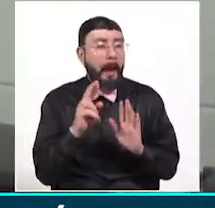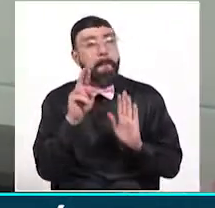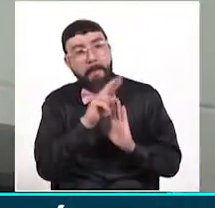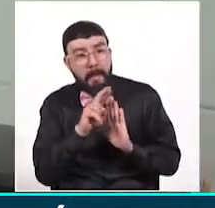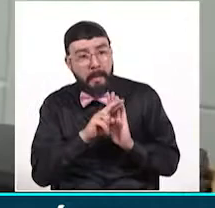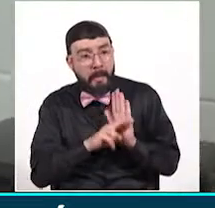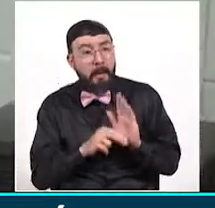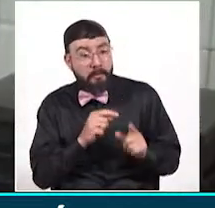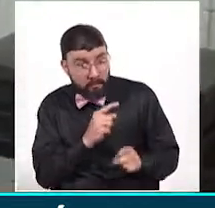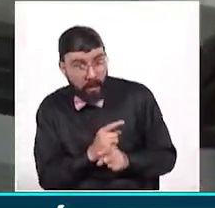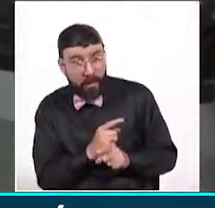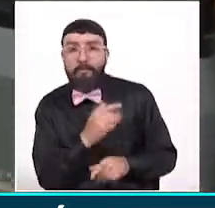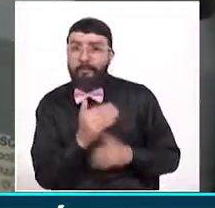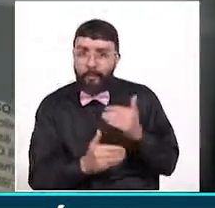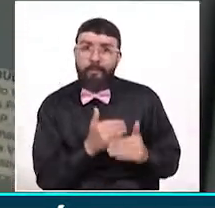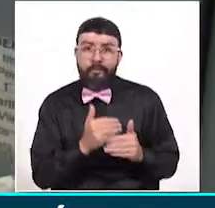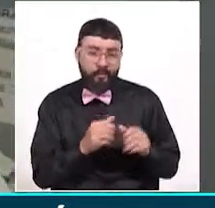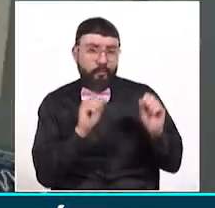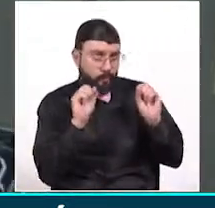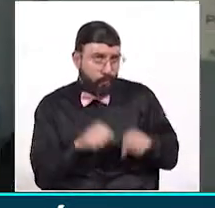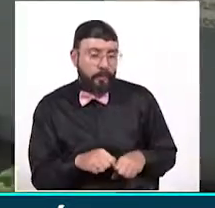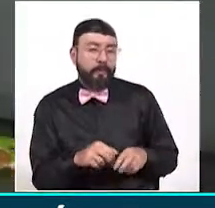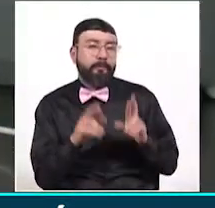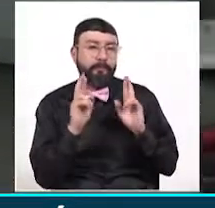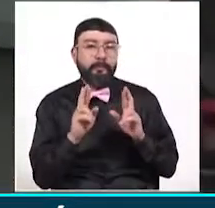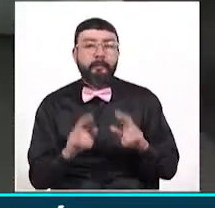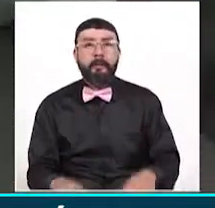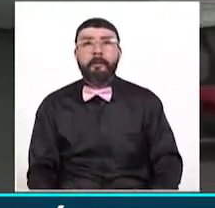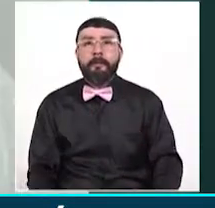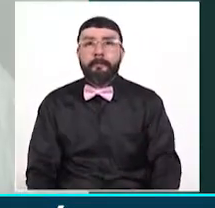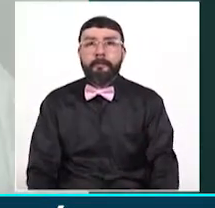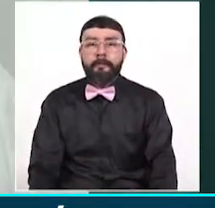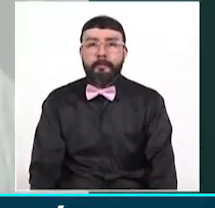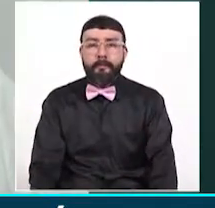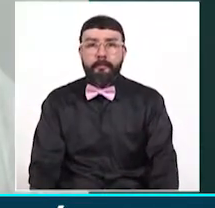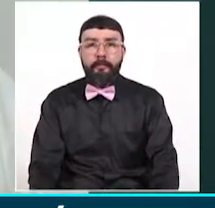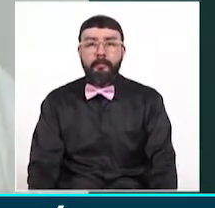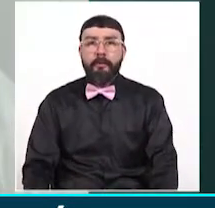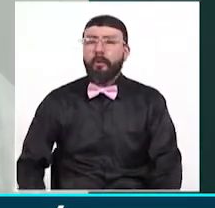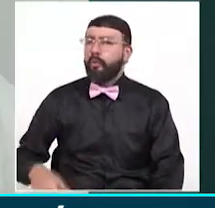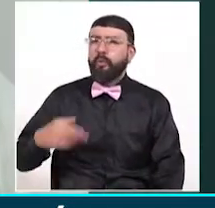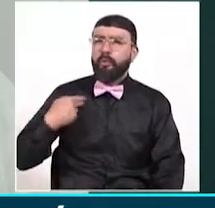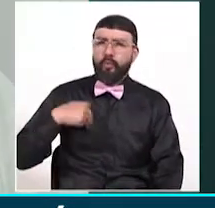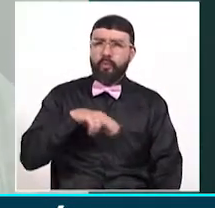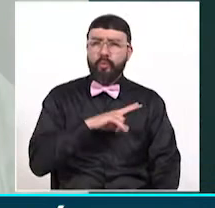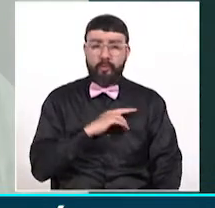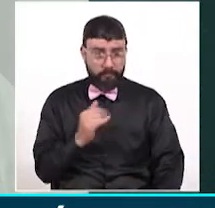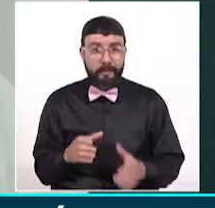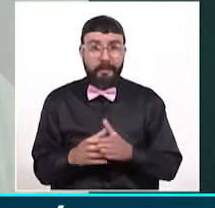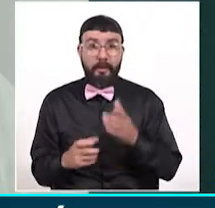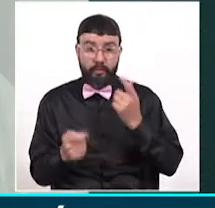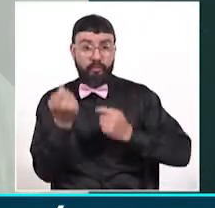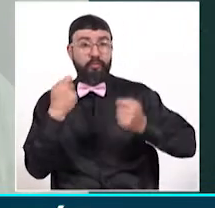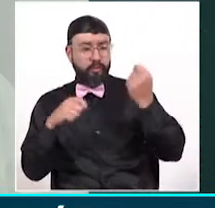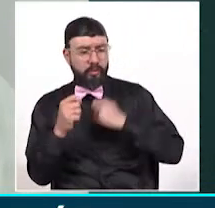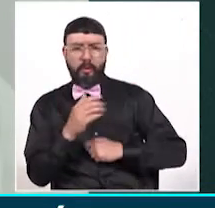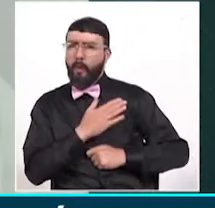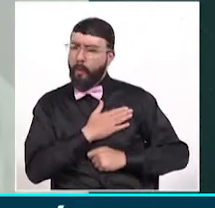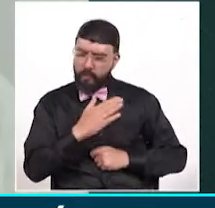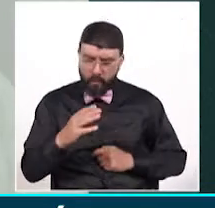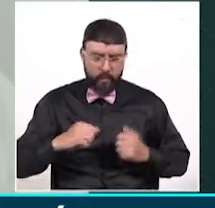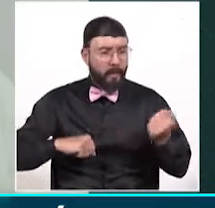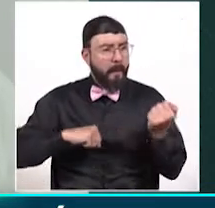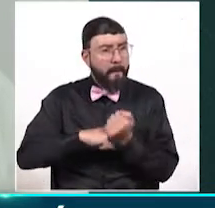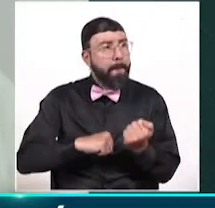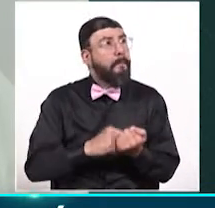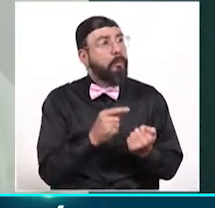para que el proceso de vacunación en la ciudad se desarrolle de manera exitosa. Nosotros desde el sector comercial estamos dispuestos a apoyar las iniciativas